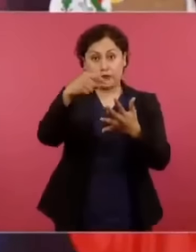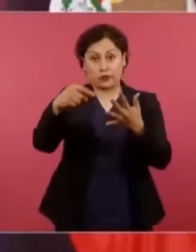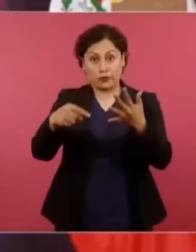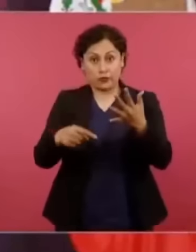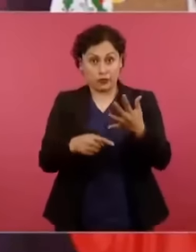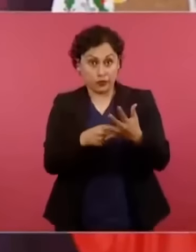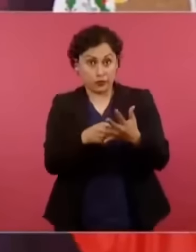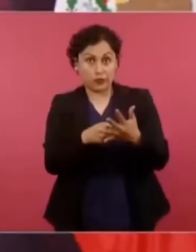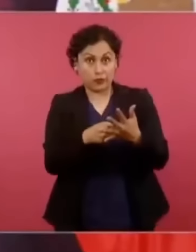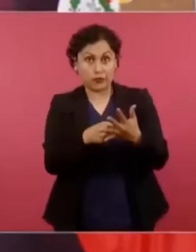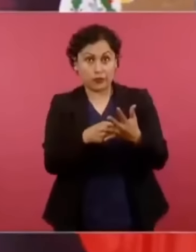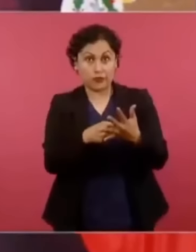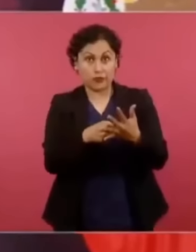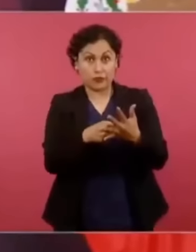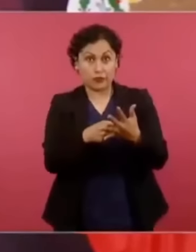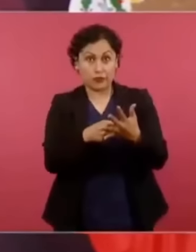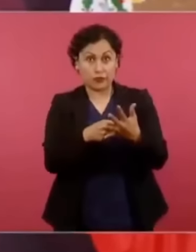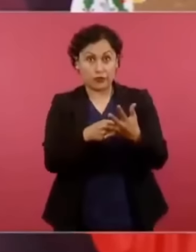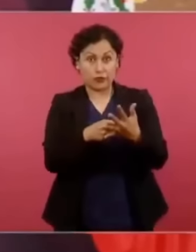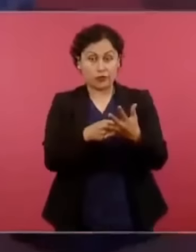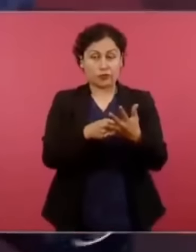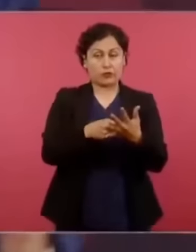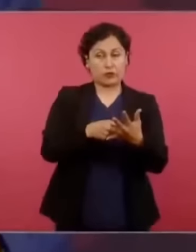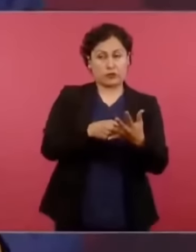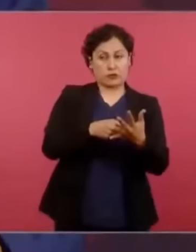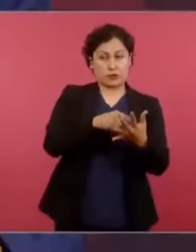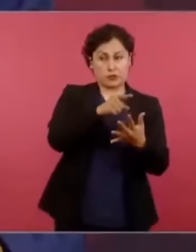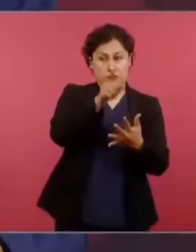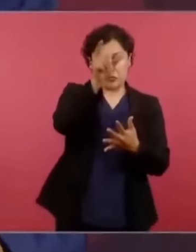son los líderes morales de México.